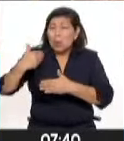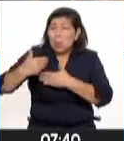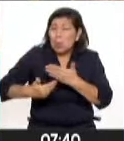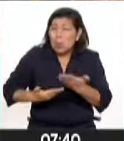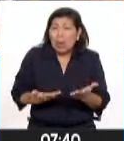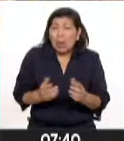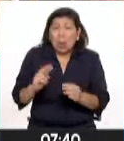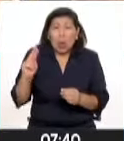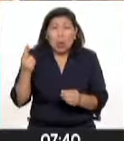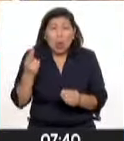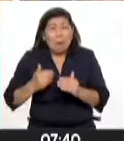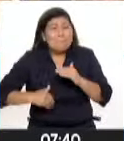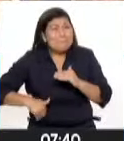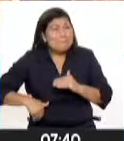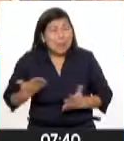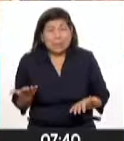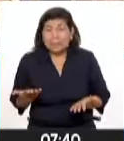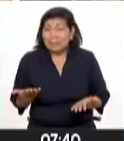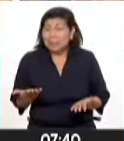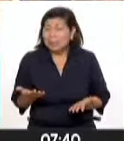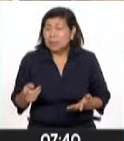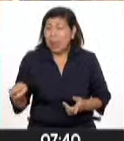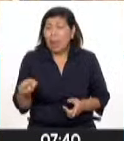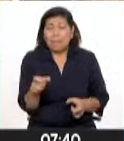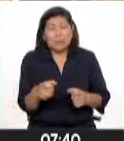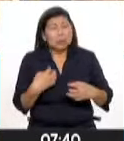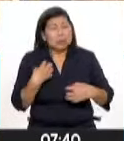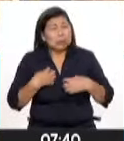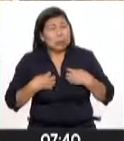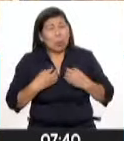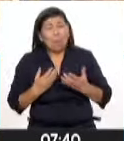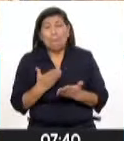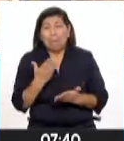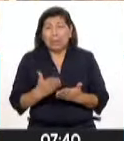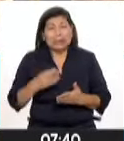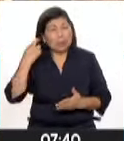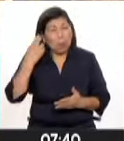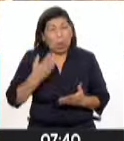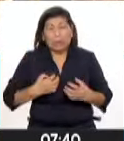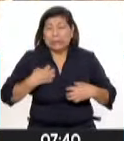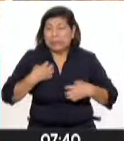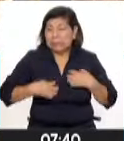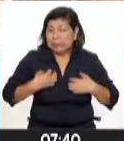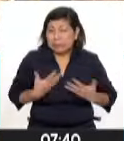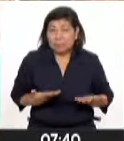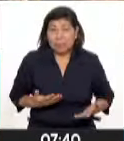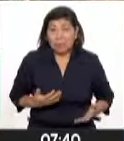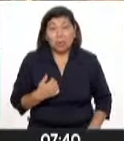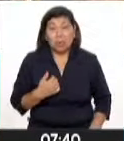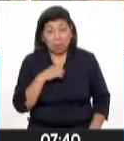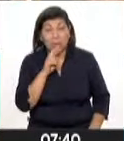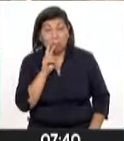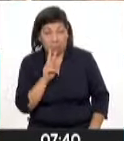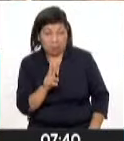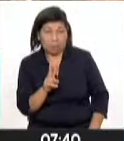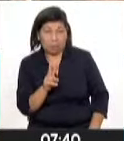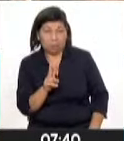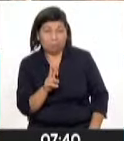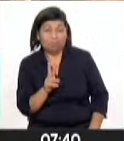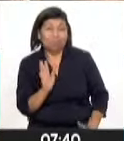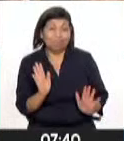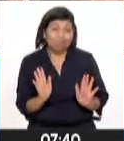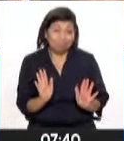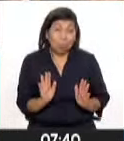crimen organizado ha tenido también sus repercusiones políticas, ¿no? Yo lo que observo es que se va a